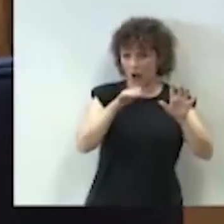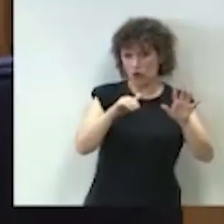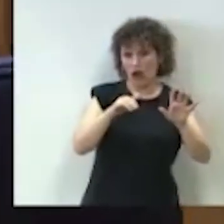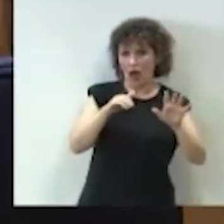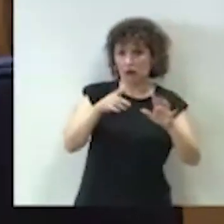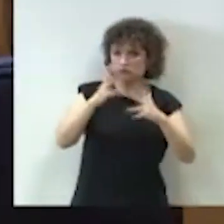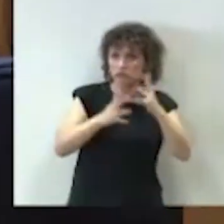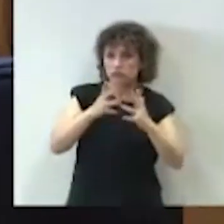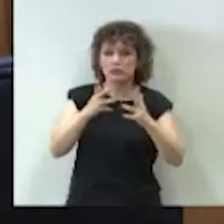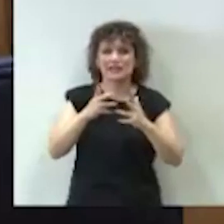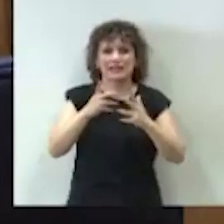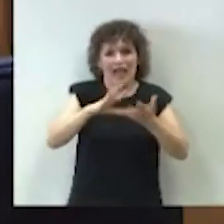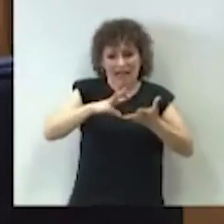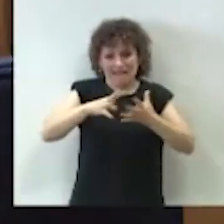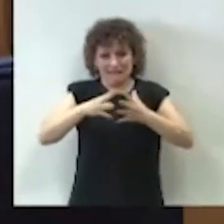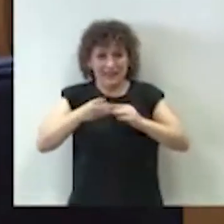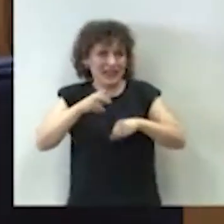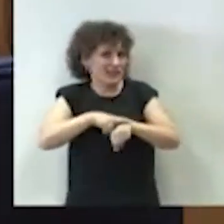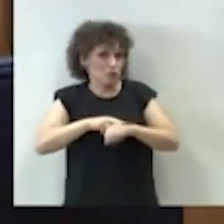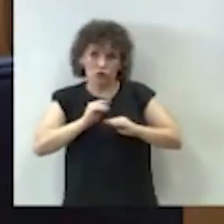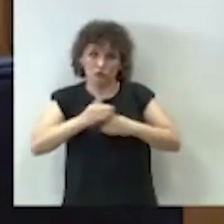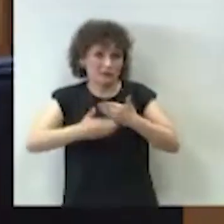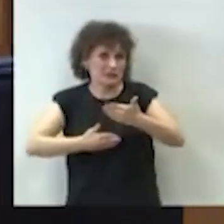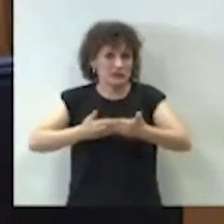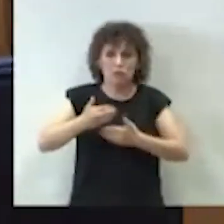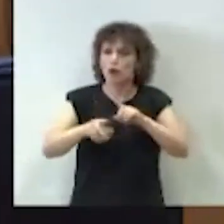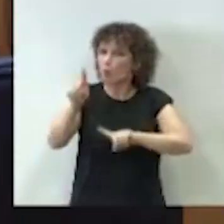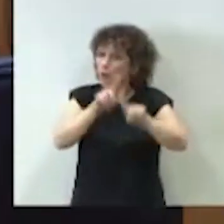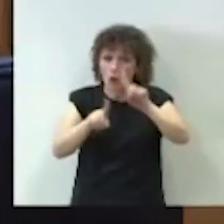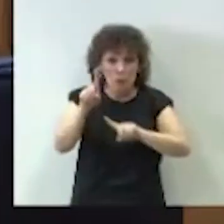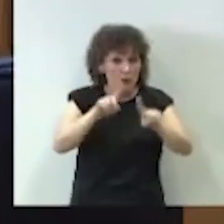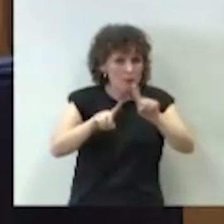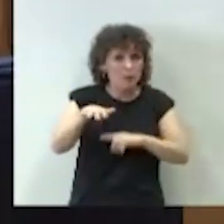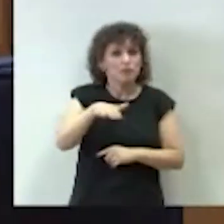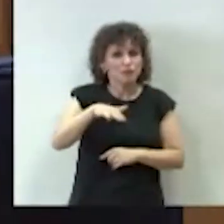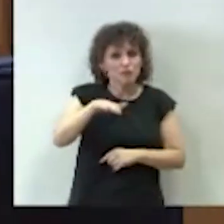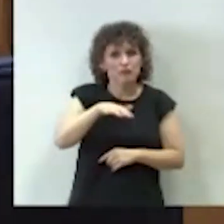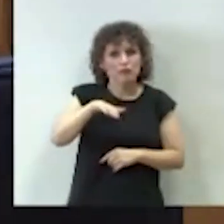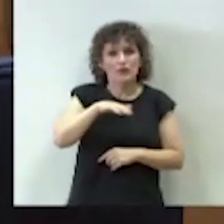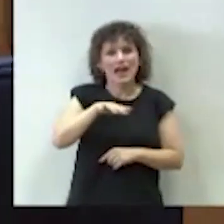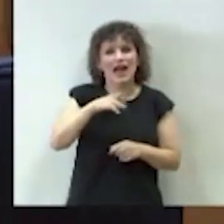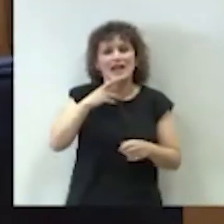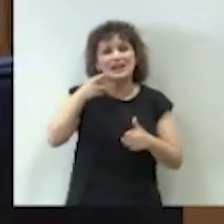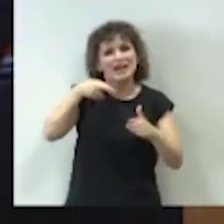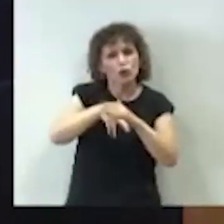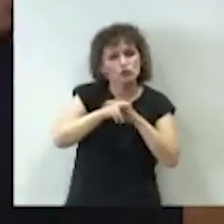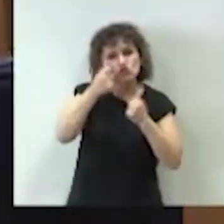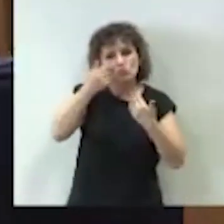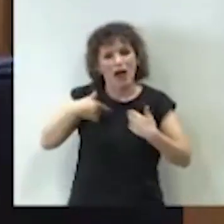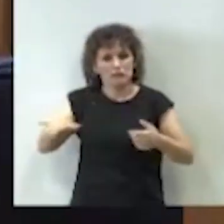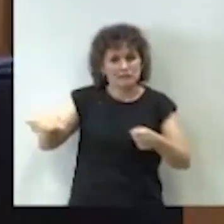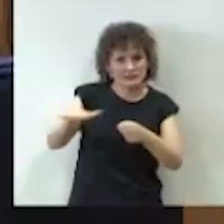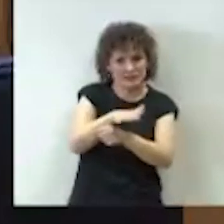al ritmo al que puede y parte del problema está en la dificultad de cobertura de recursos humanos resultado de